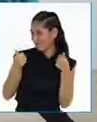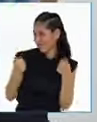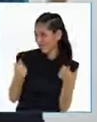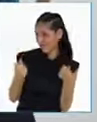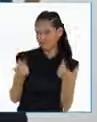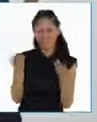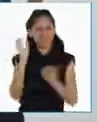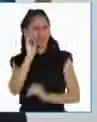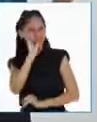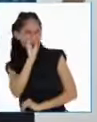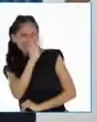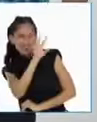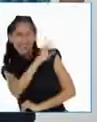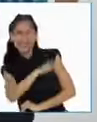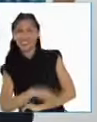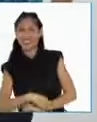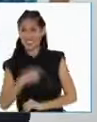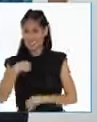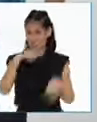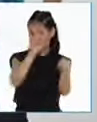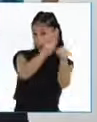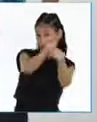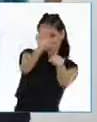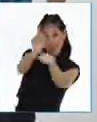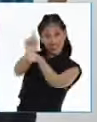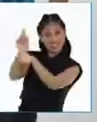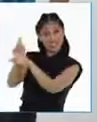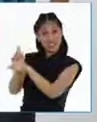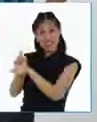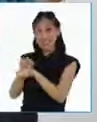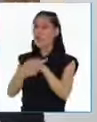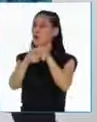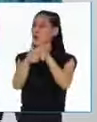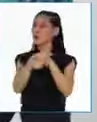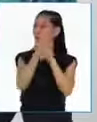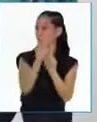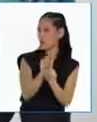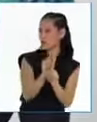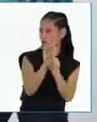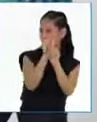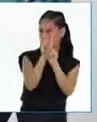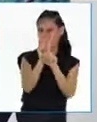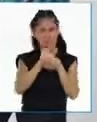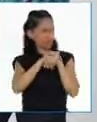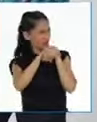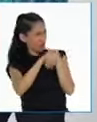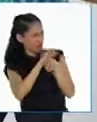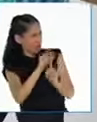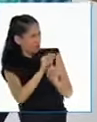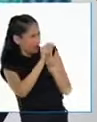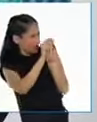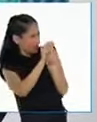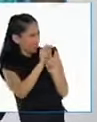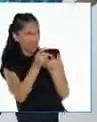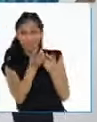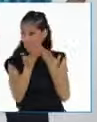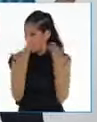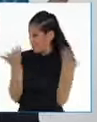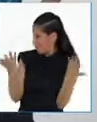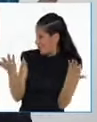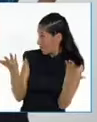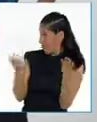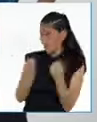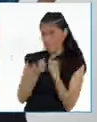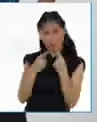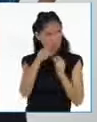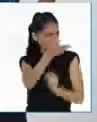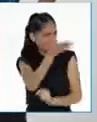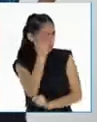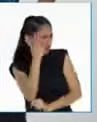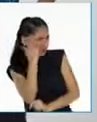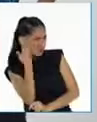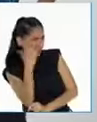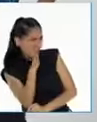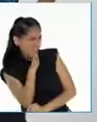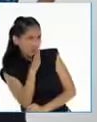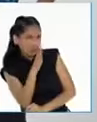Mira, te cuento. Les voy a enseñar nuestro saludo especial. ¿Nuestro saludo especial? ¡Qué increíble! ¿Pero ya se la saben?